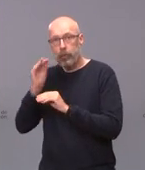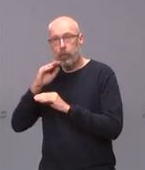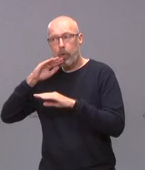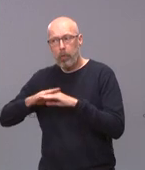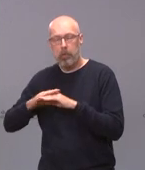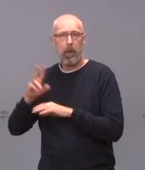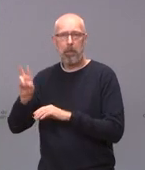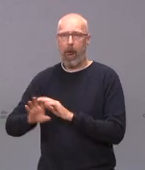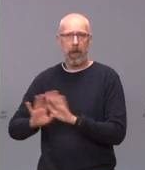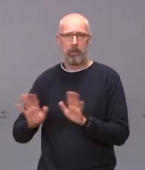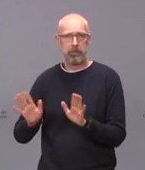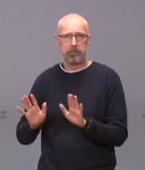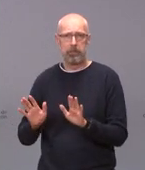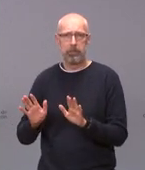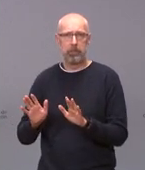caso contrario